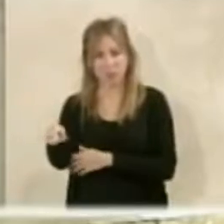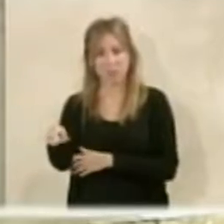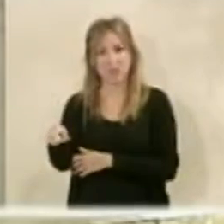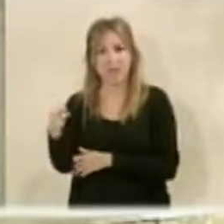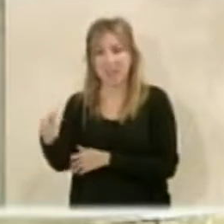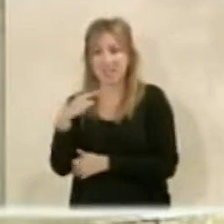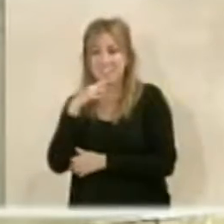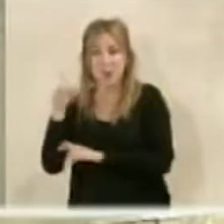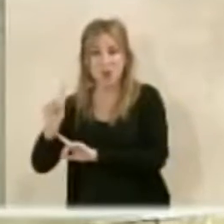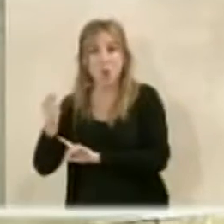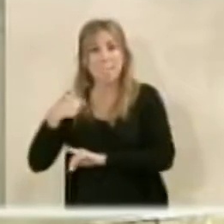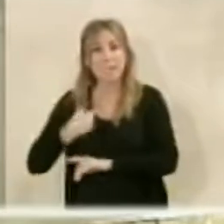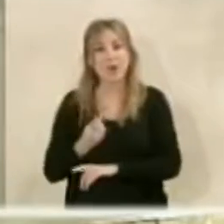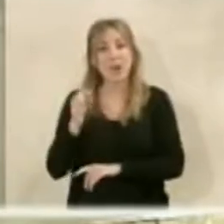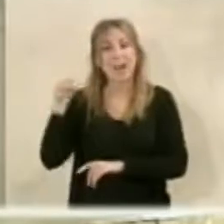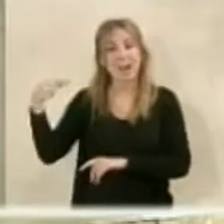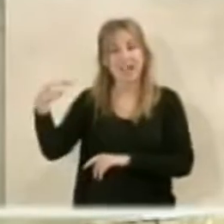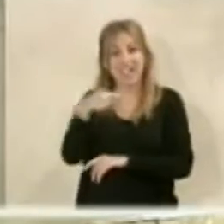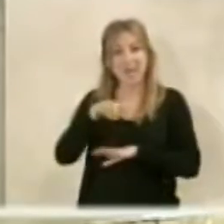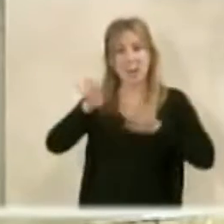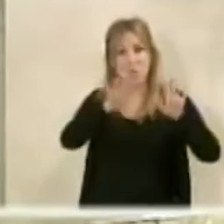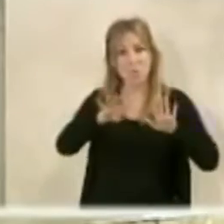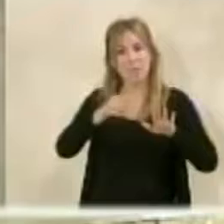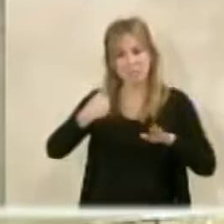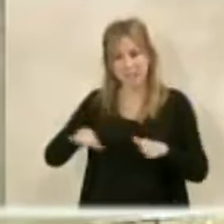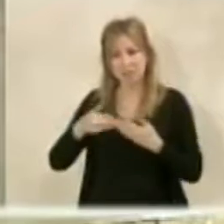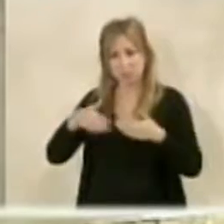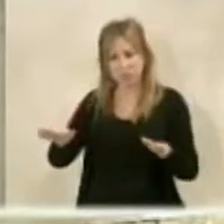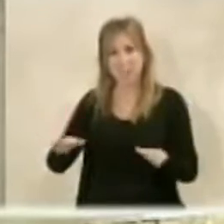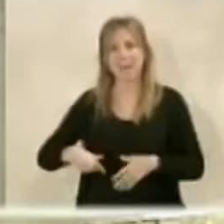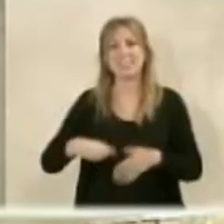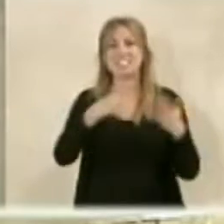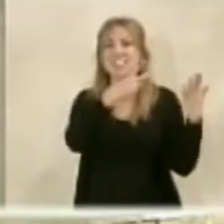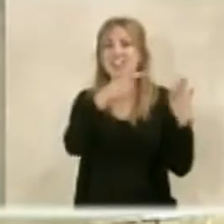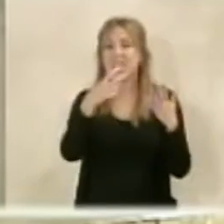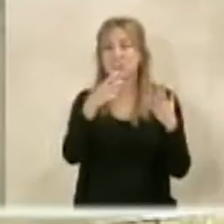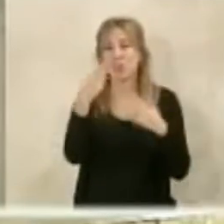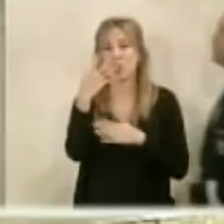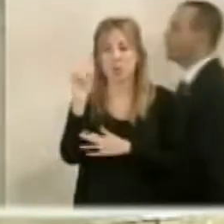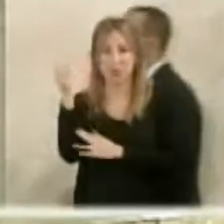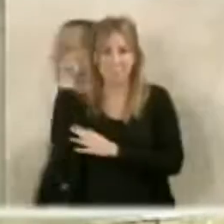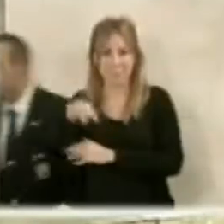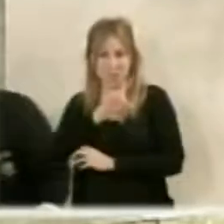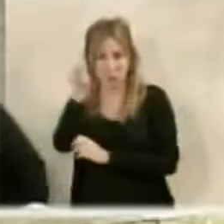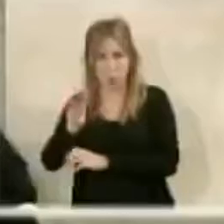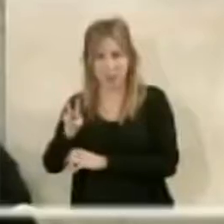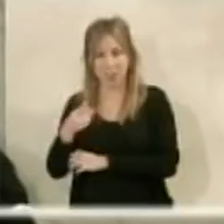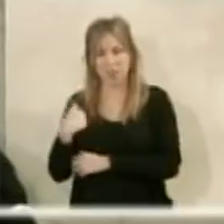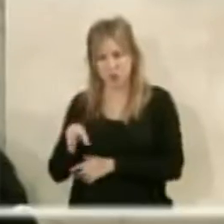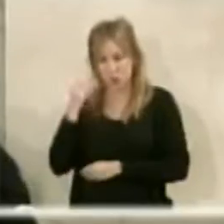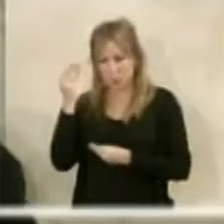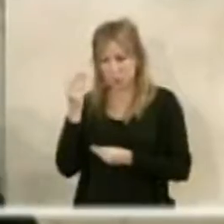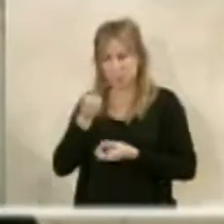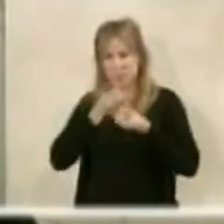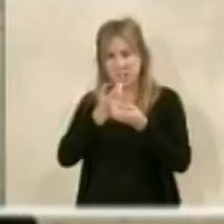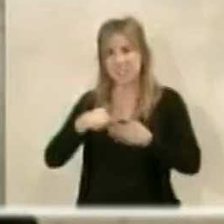esa no se pone en valor, pero la C9, que es la que realmente se abre, tiene setecientos ochenta y cinco metros cuadrados. Con lo cual, yo creo